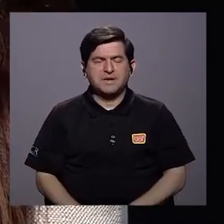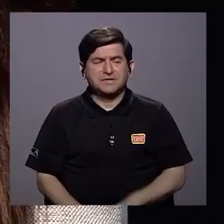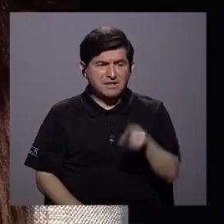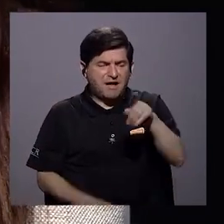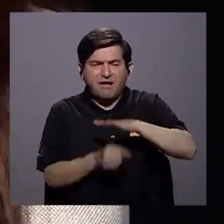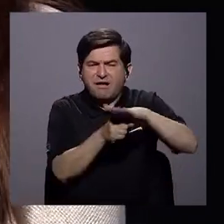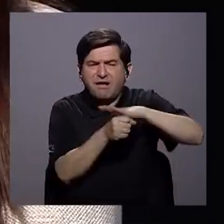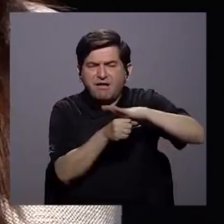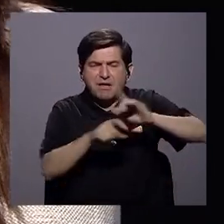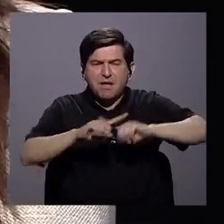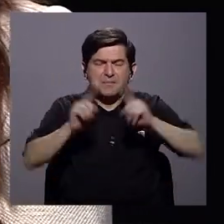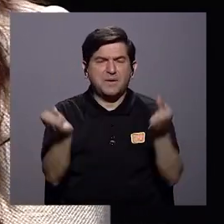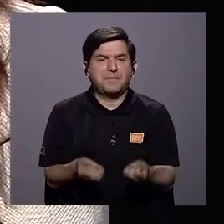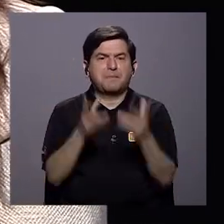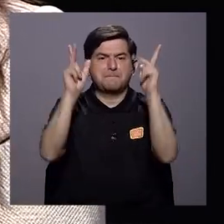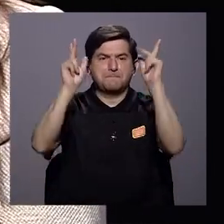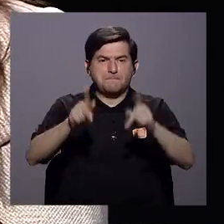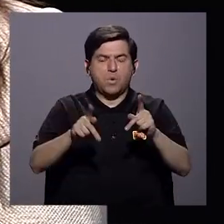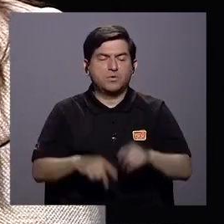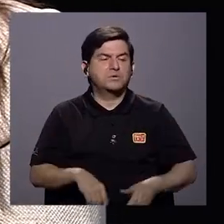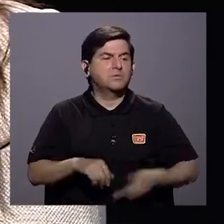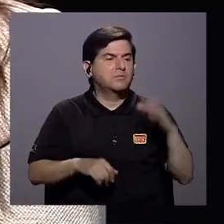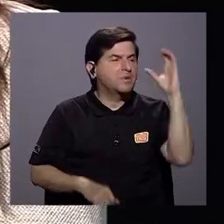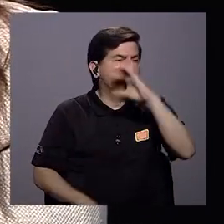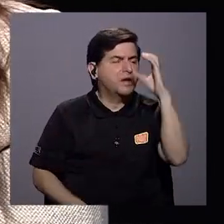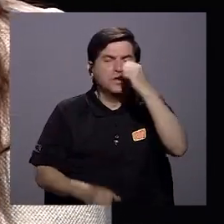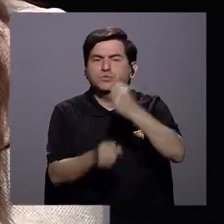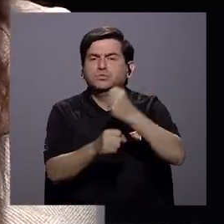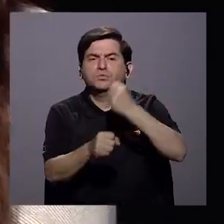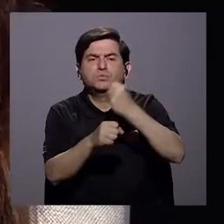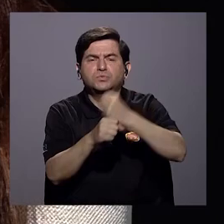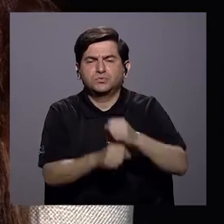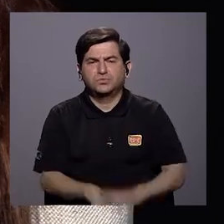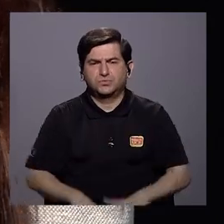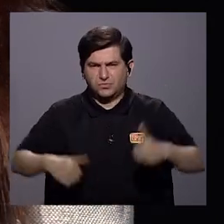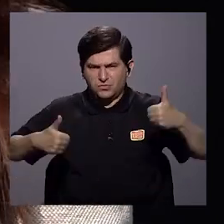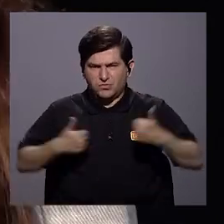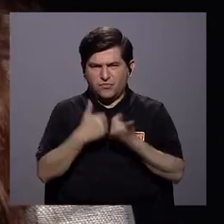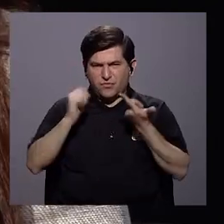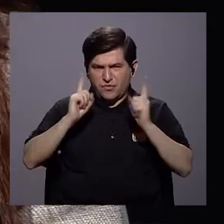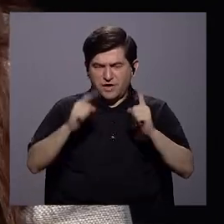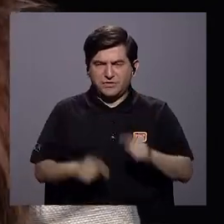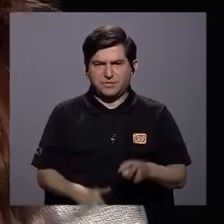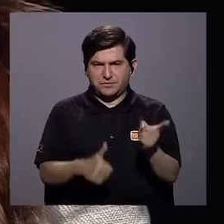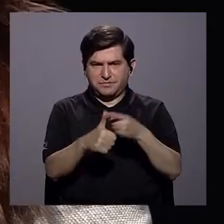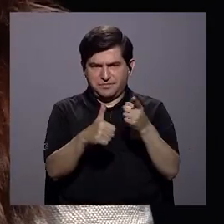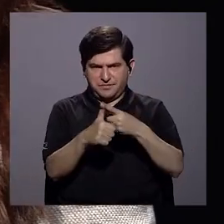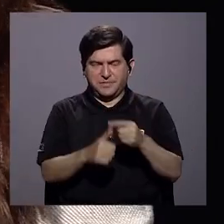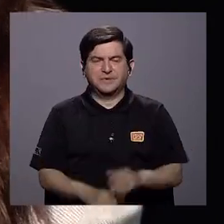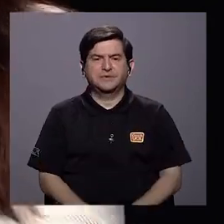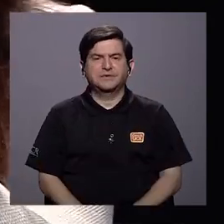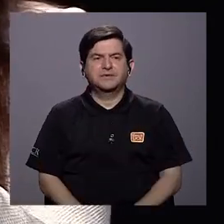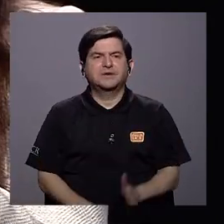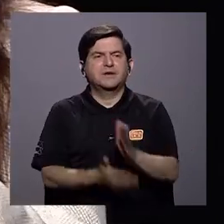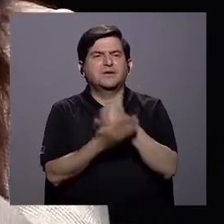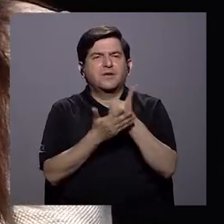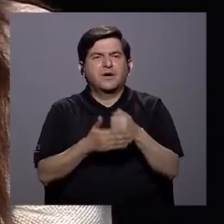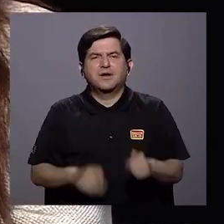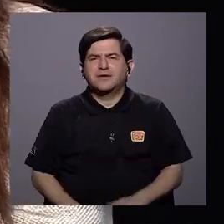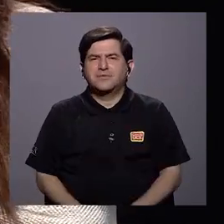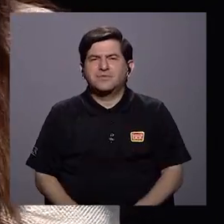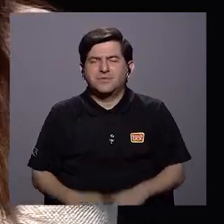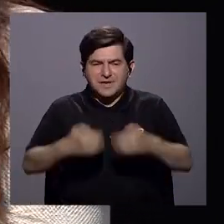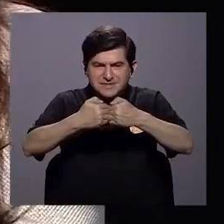ocupadas, también tenemos más personas que están saliendo a buscar trabajo. Entonces, ¿cuáles son los retos? Número uno, tenemos que cerrar algunas